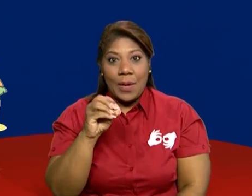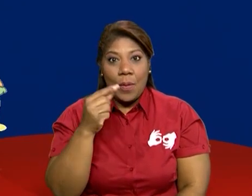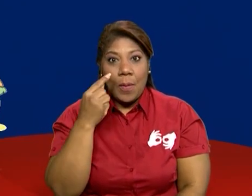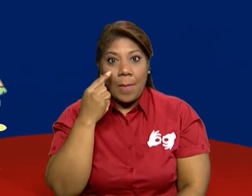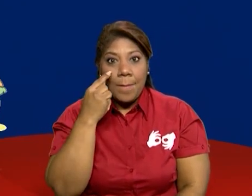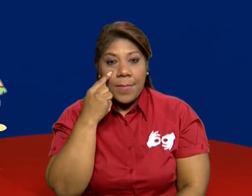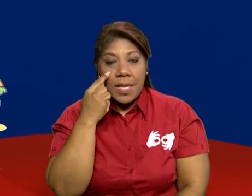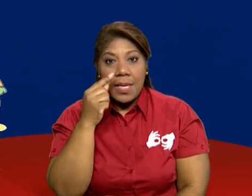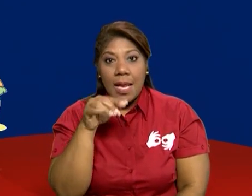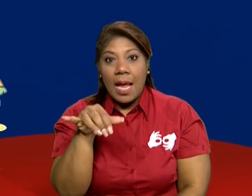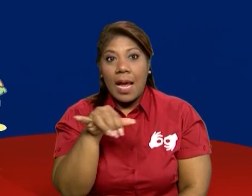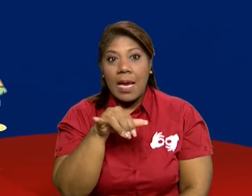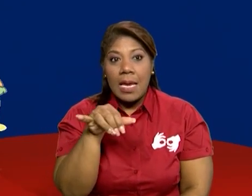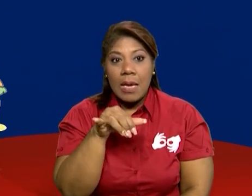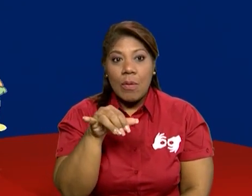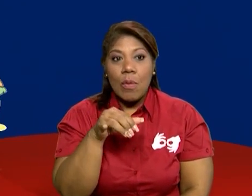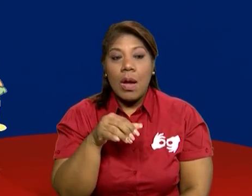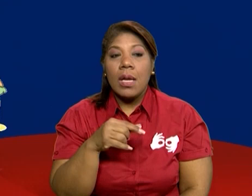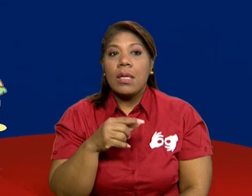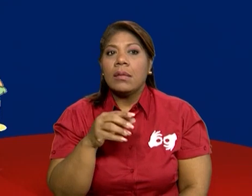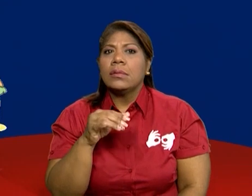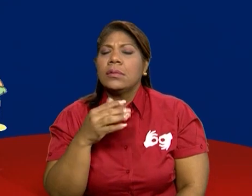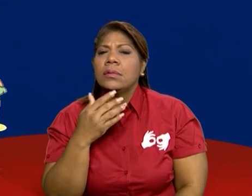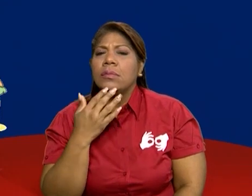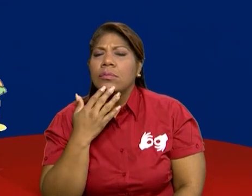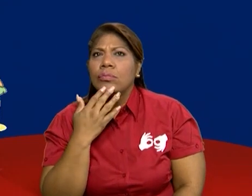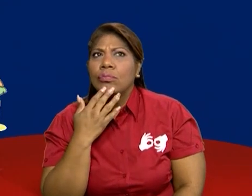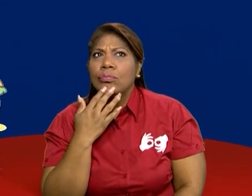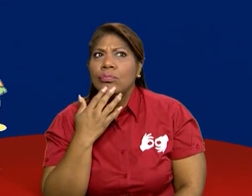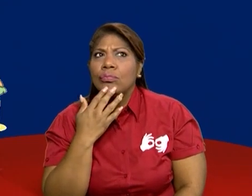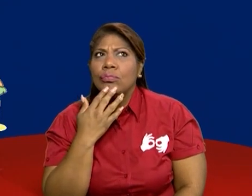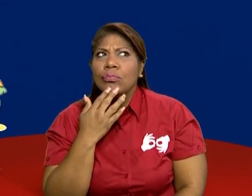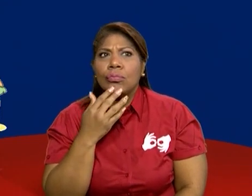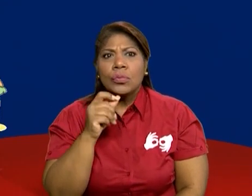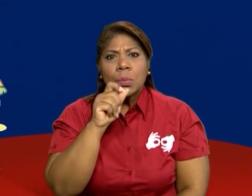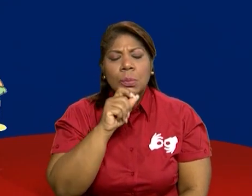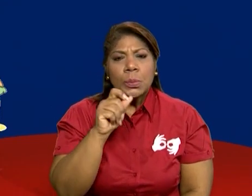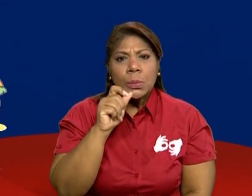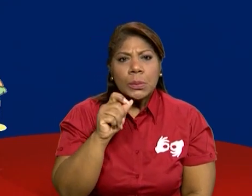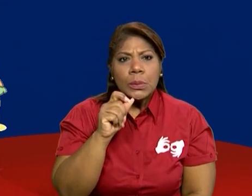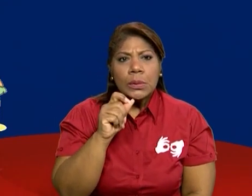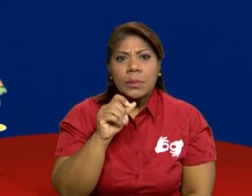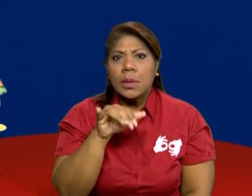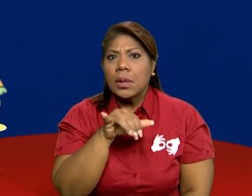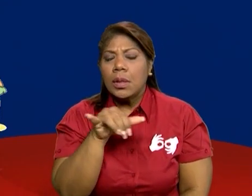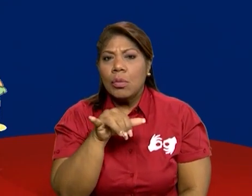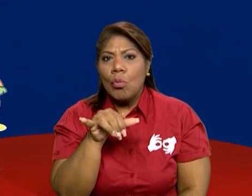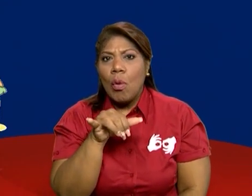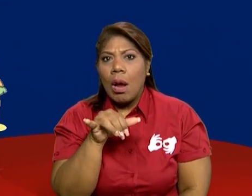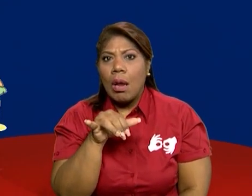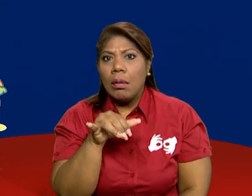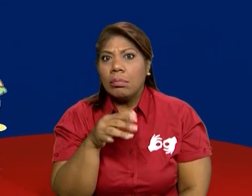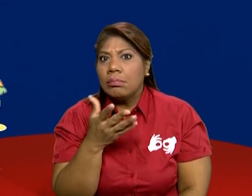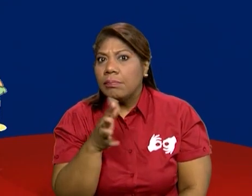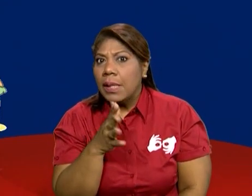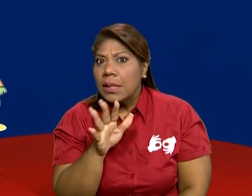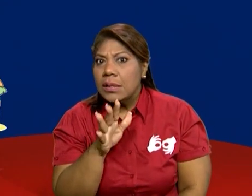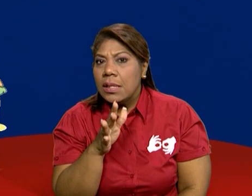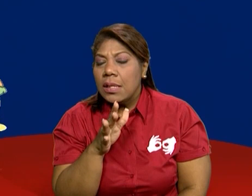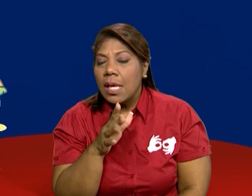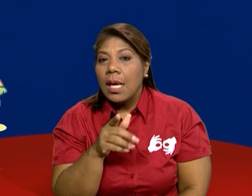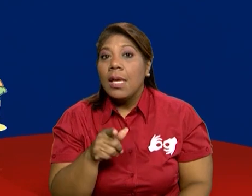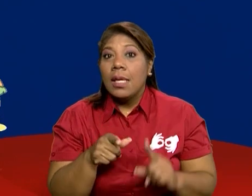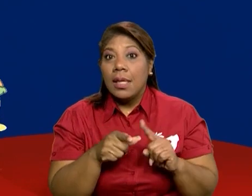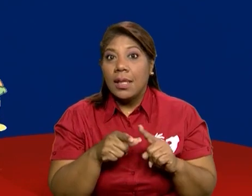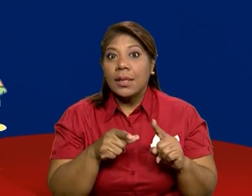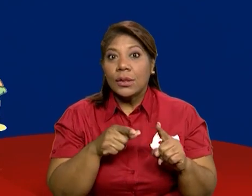los dibujos y esta actividad de verdad que es bien enriquecedora para nuestros estudiantes de